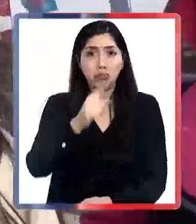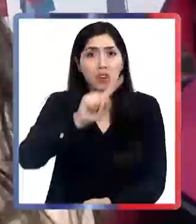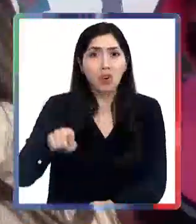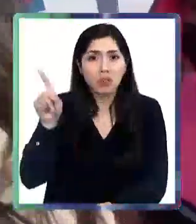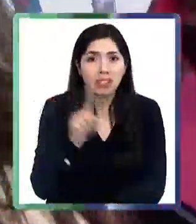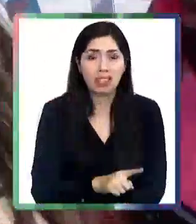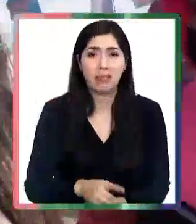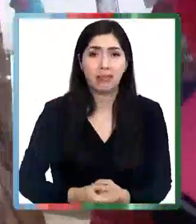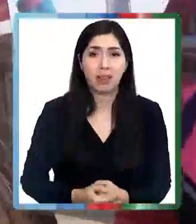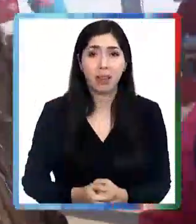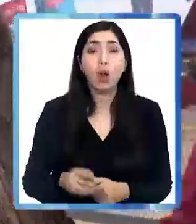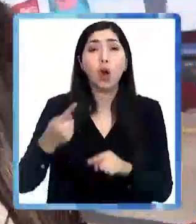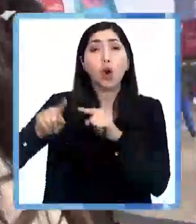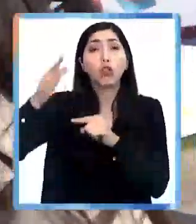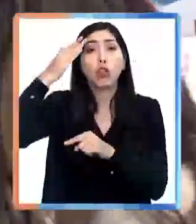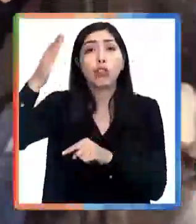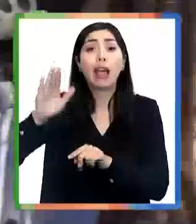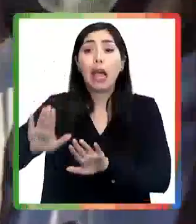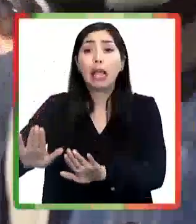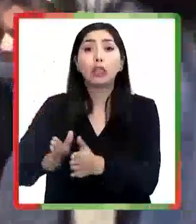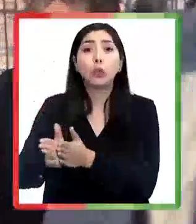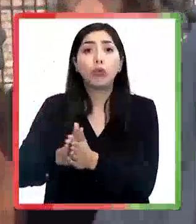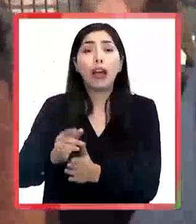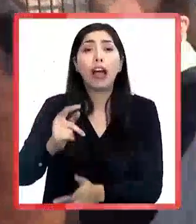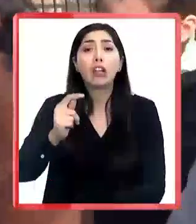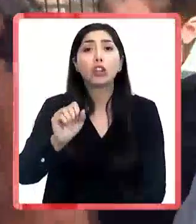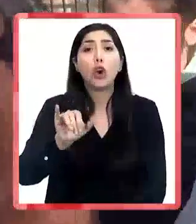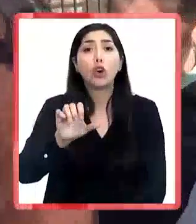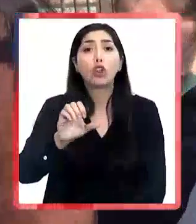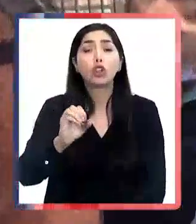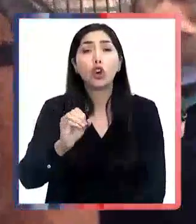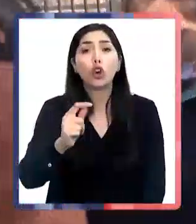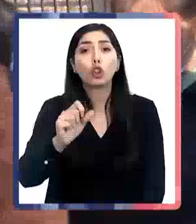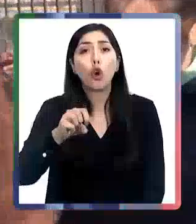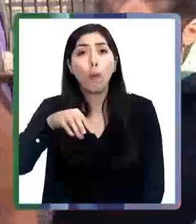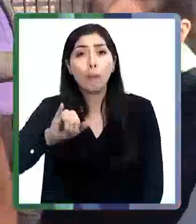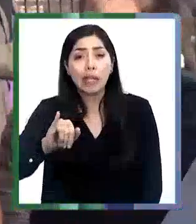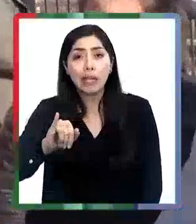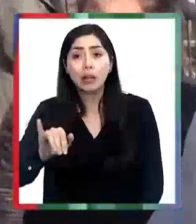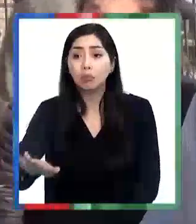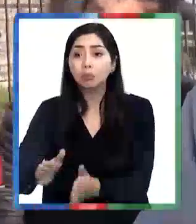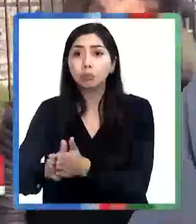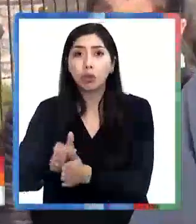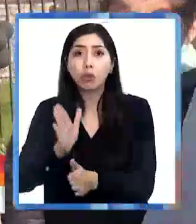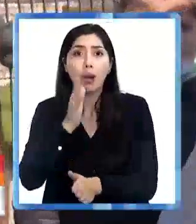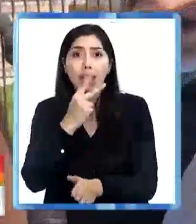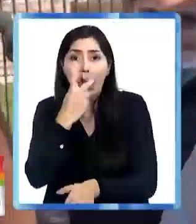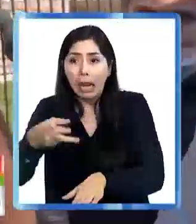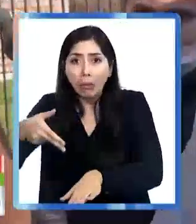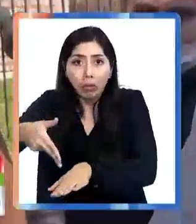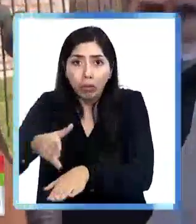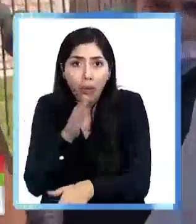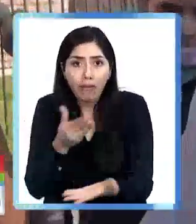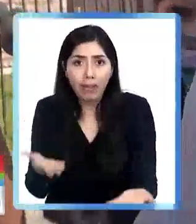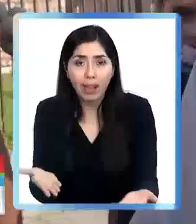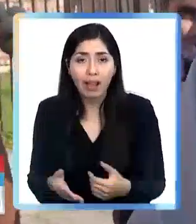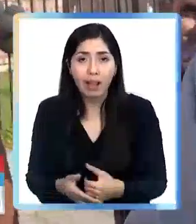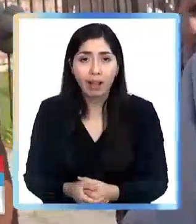sirve eso. ¿Y la otra vez cuando trajeron la estufa a Toyotomi? ¿A cuánto tiempo después no teníamos el petróleo para la estufa?